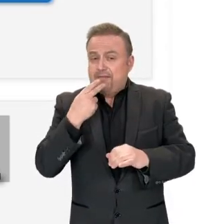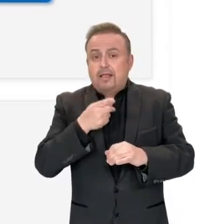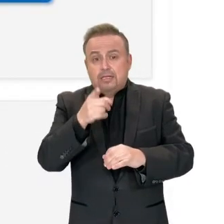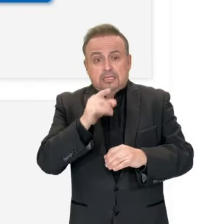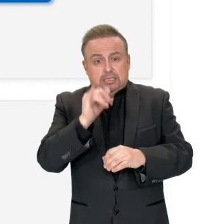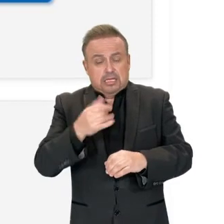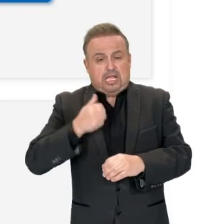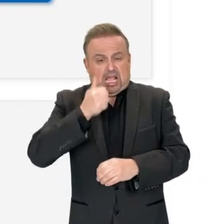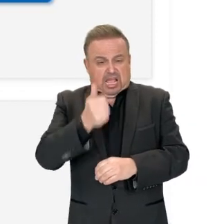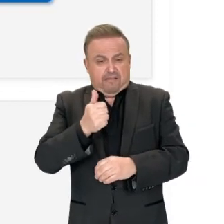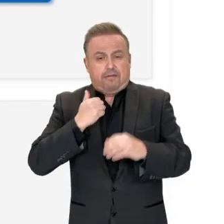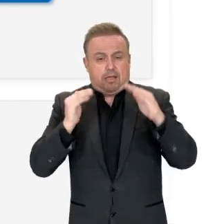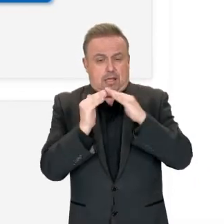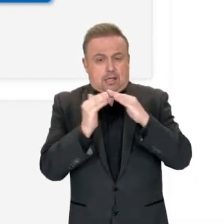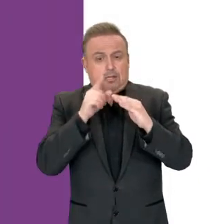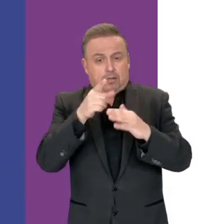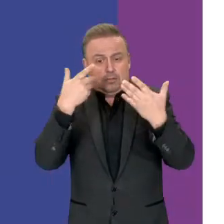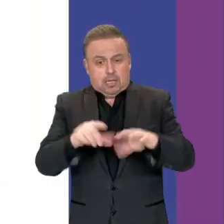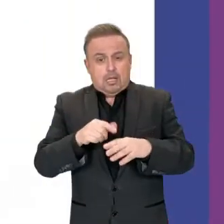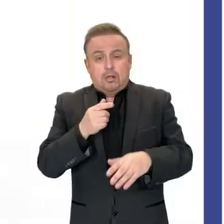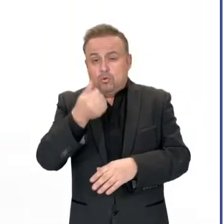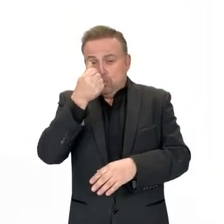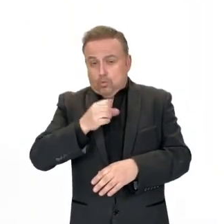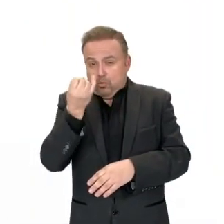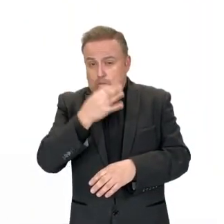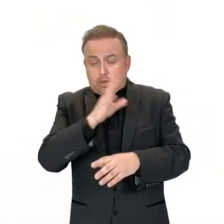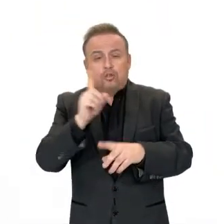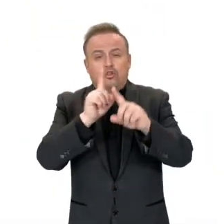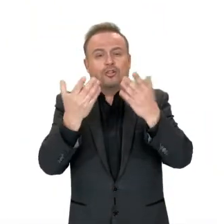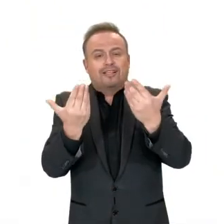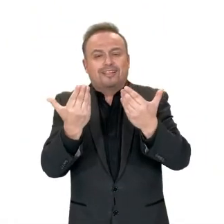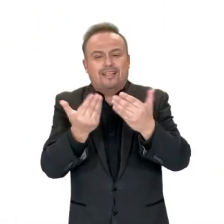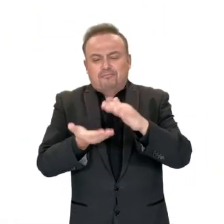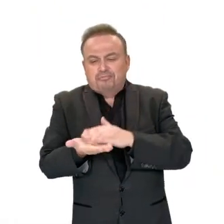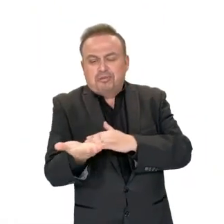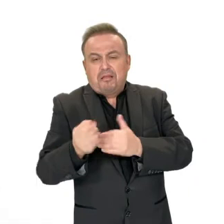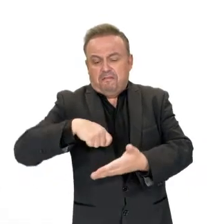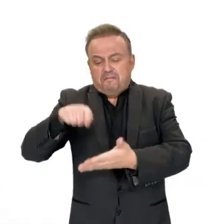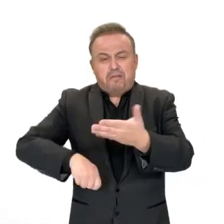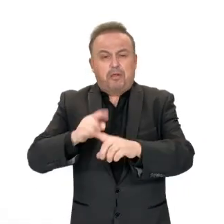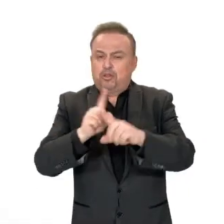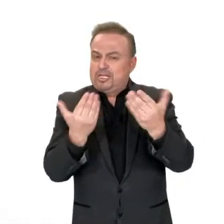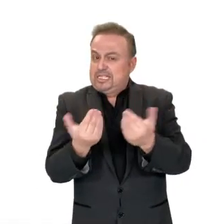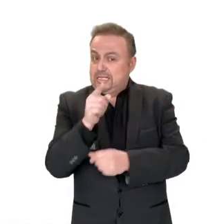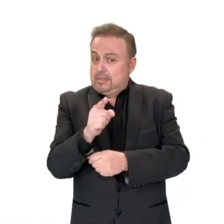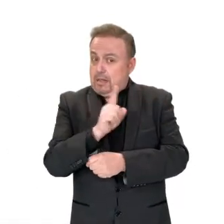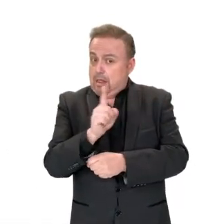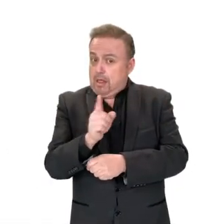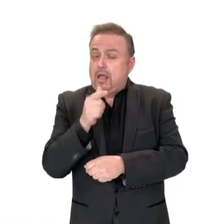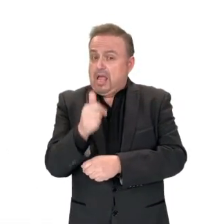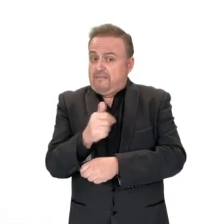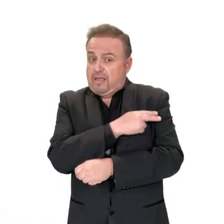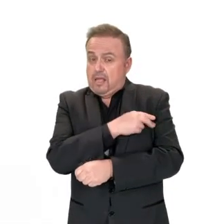vivienda. Si eres la jefa o jefe de hogar e ingresaste con tu clave única, no tendrás que imprimir ni firmar el formulario. Si no lo